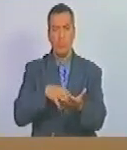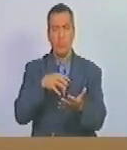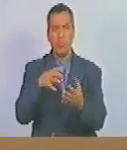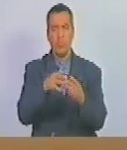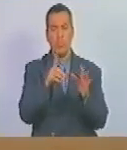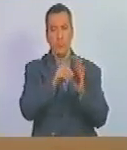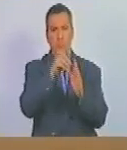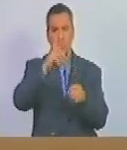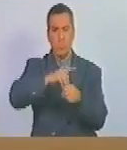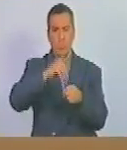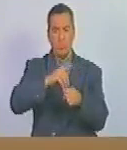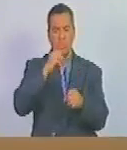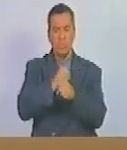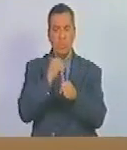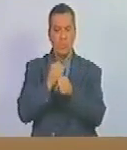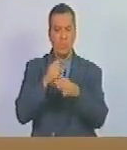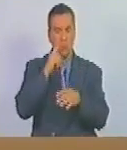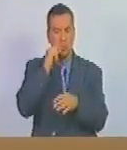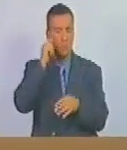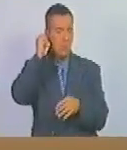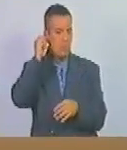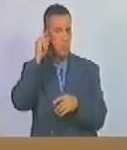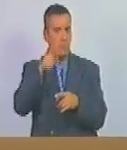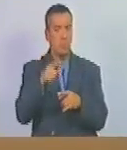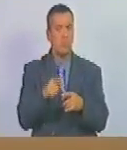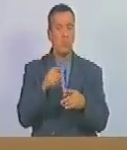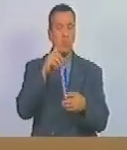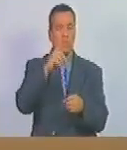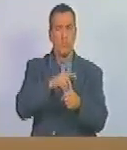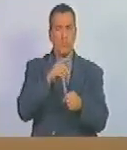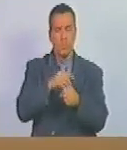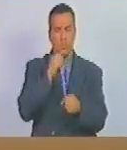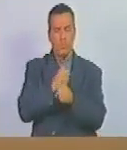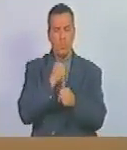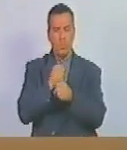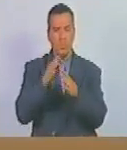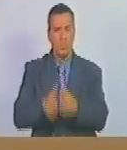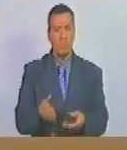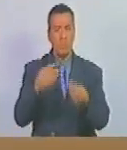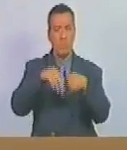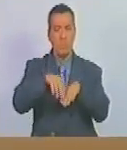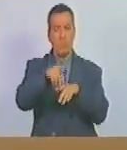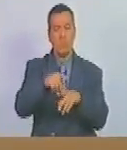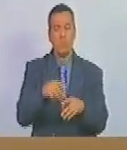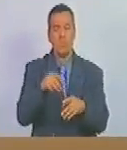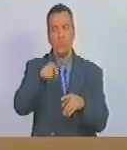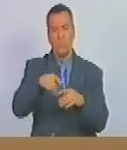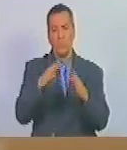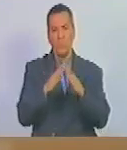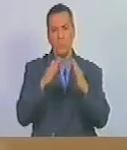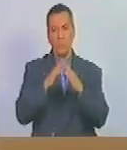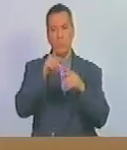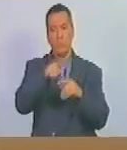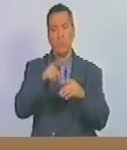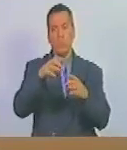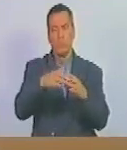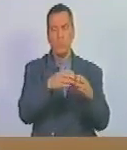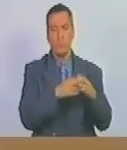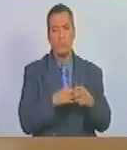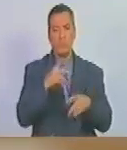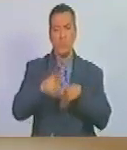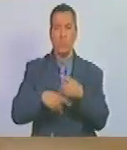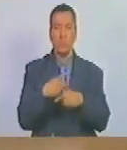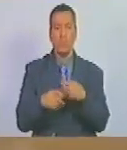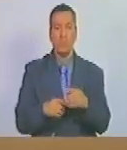las trabajadoras o los trabajadores agrícolas incluyendo si estos residen en esa unidad de